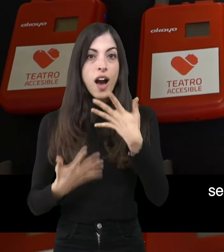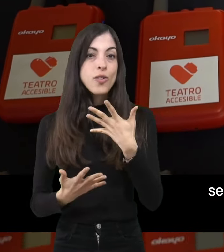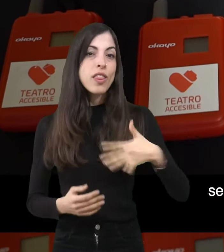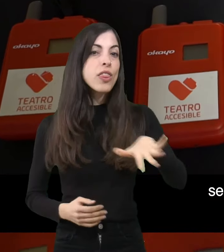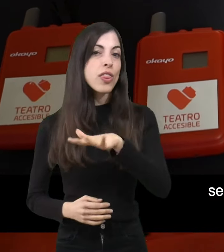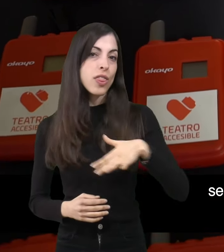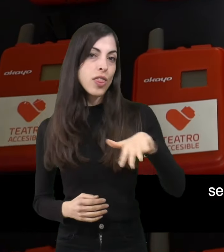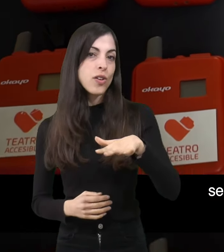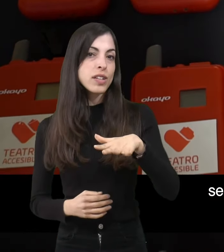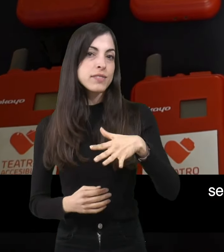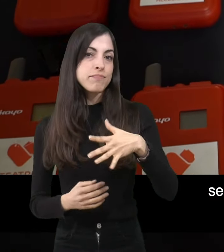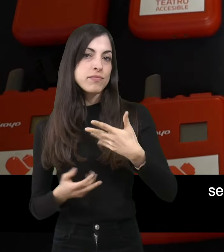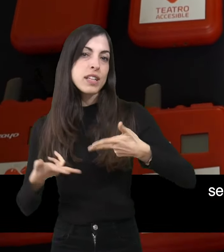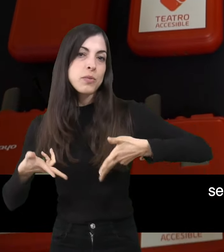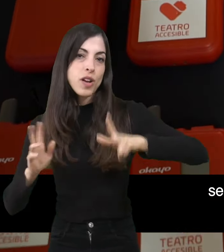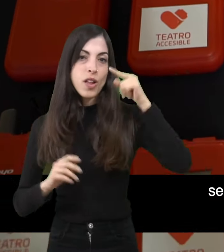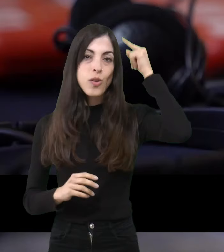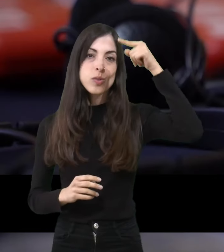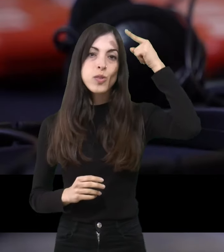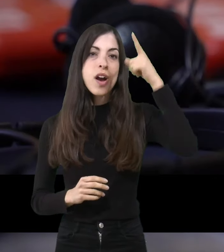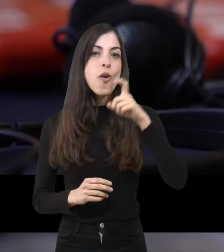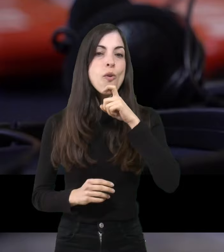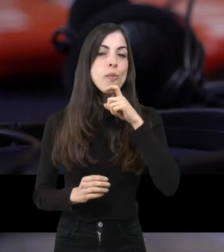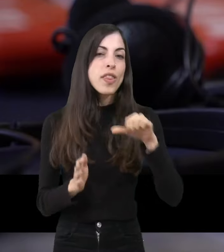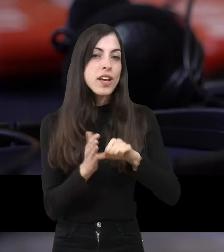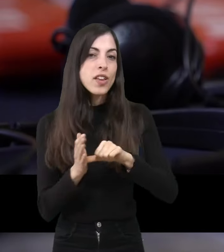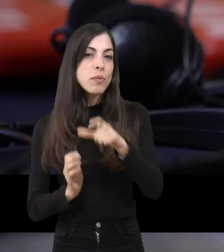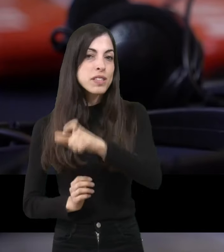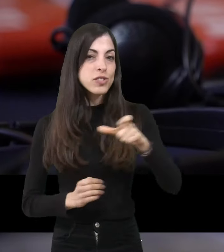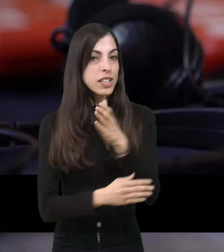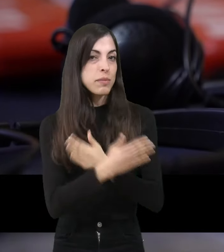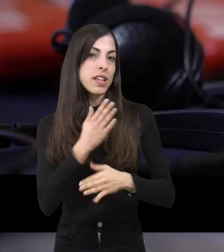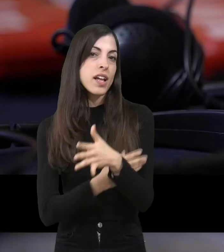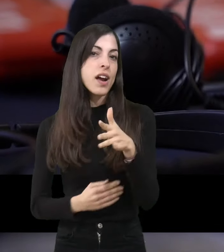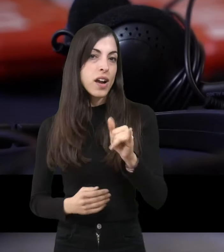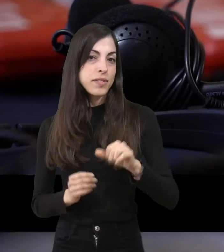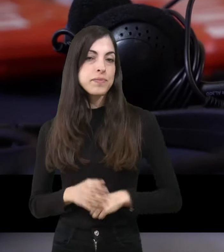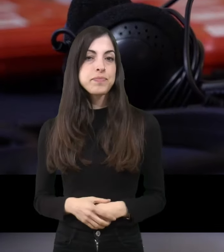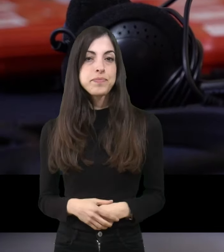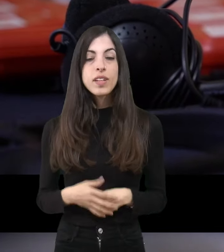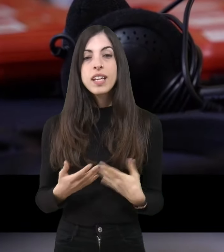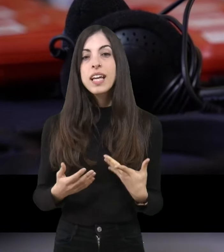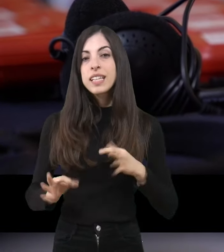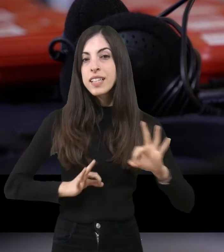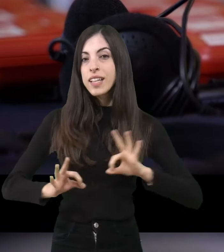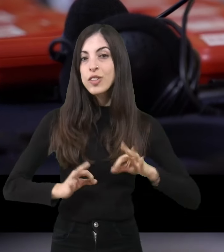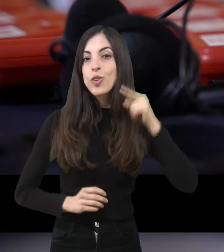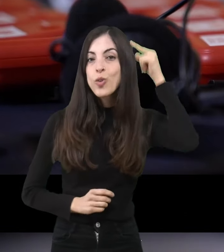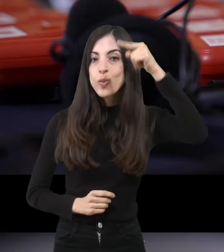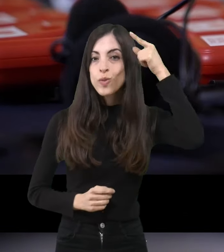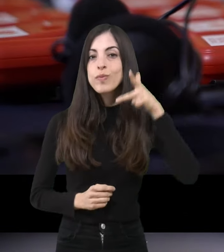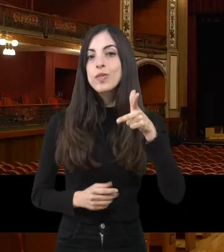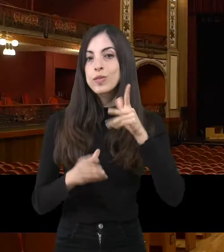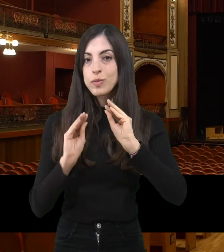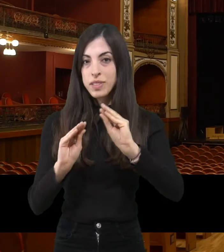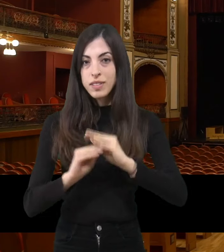se ha democratizado la cultura, acercándola a quienes tienen algún tipo de discapacidad. Y es que el teatro y